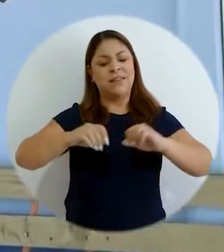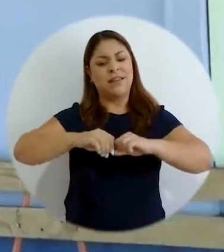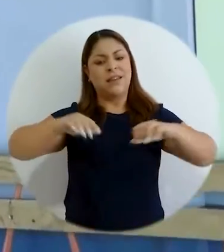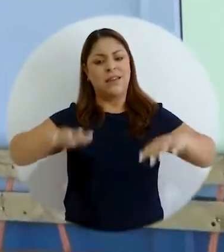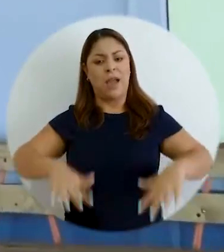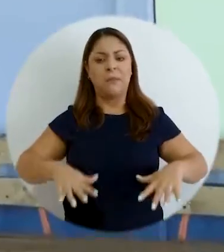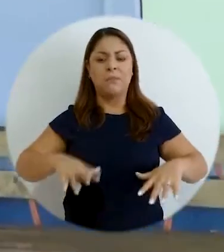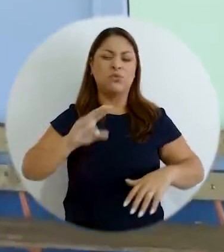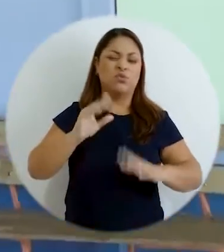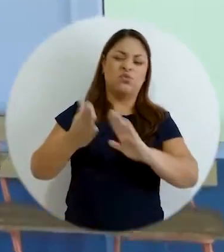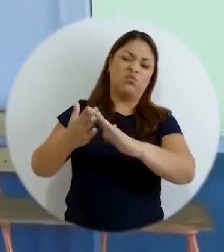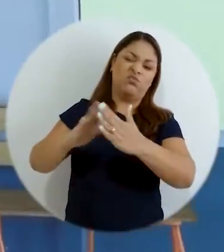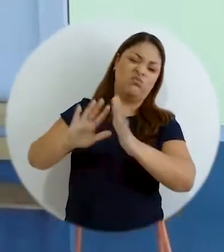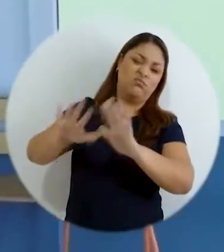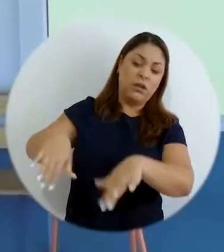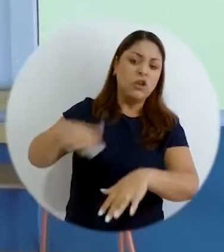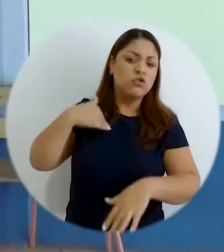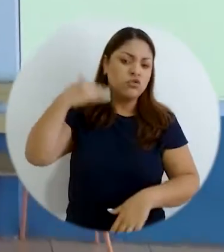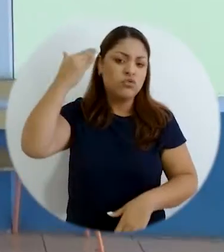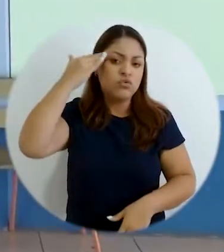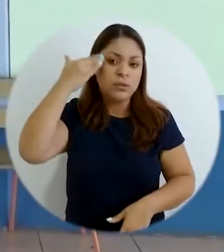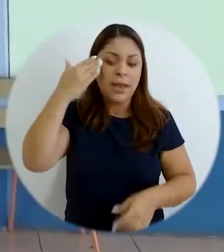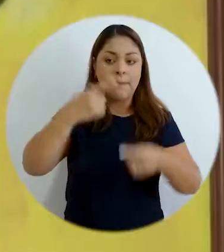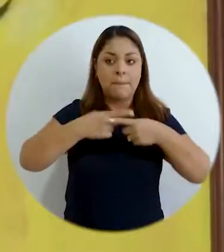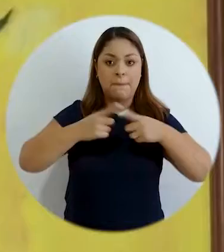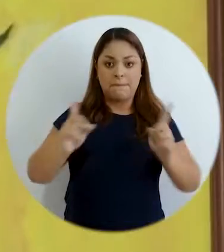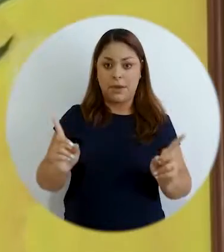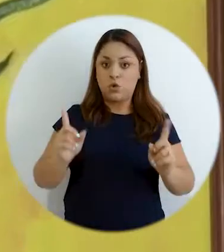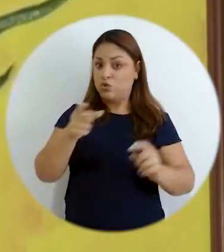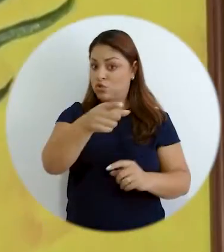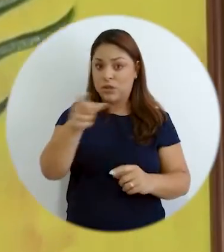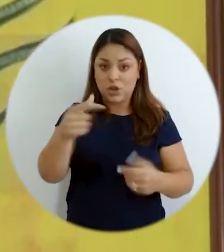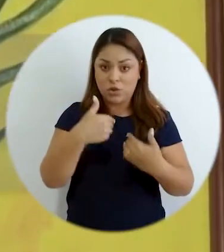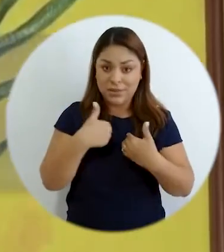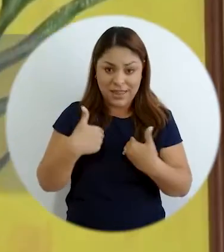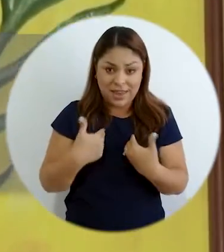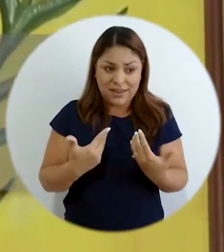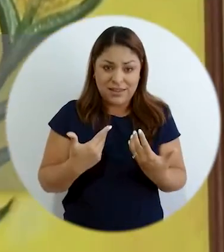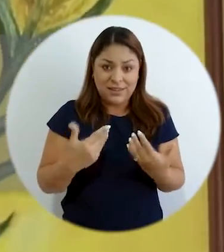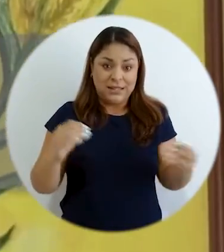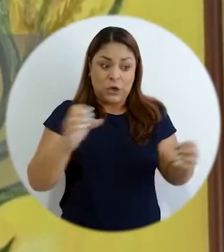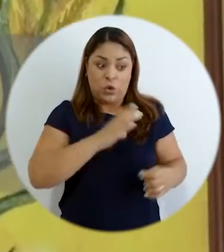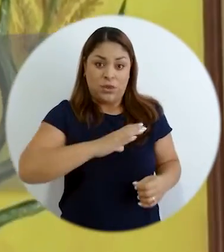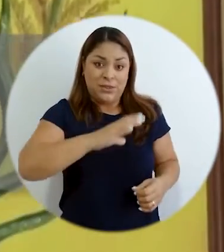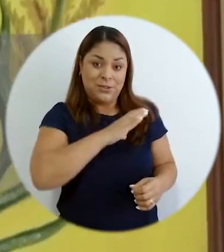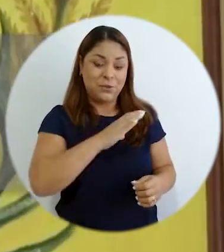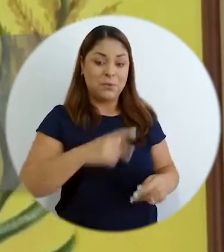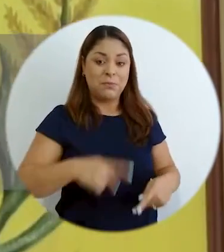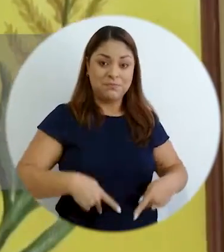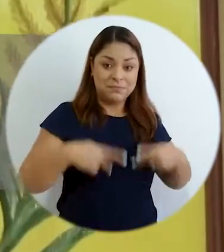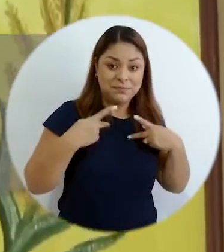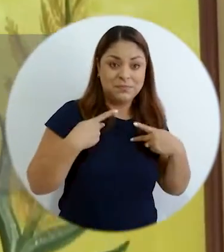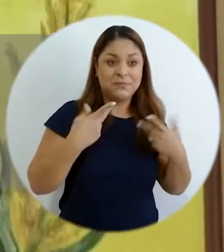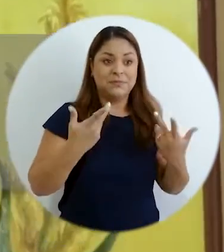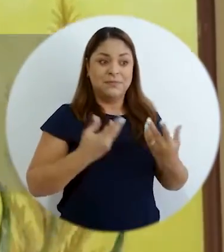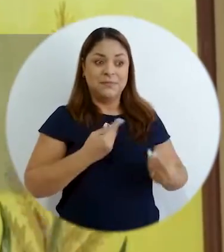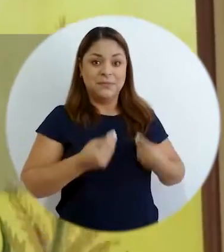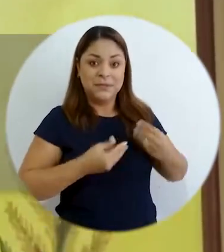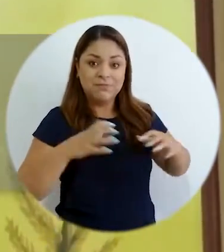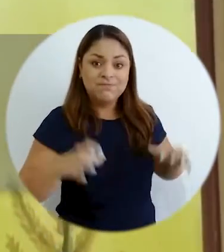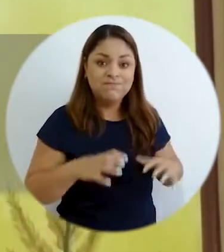en el campo que no en la ciudad, eso lo tengo claro, pero evidentemente cuando usted no tiene las condiciones para poder